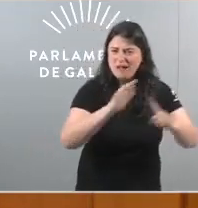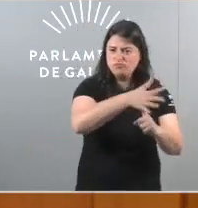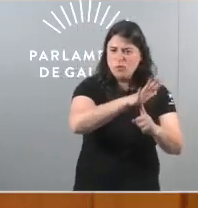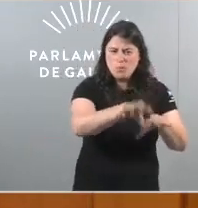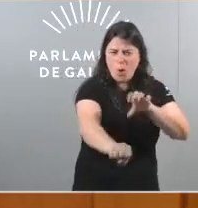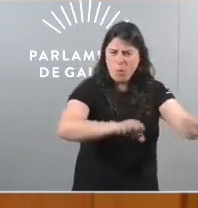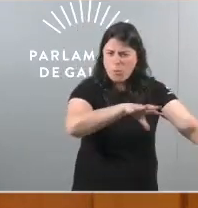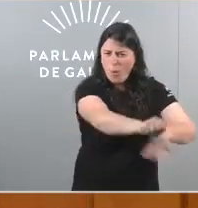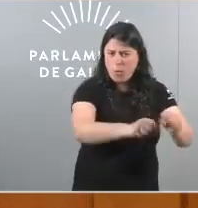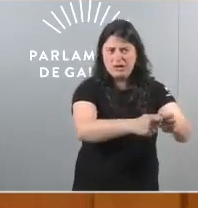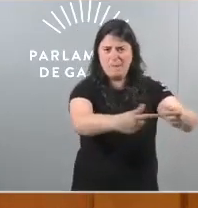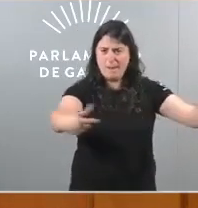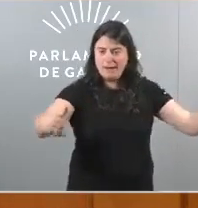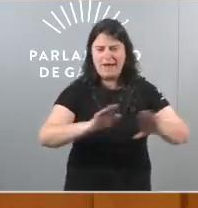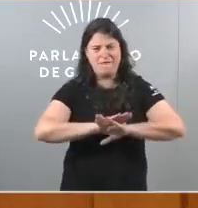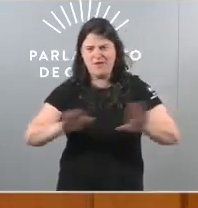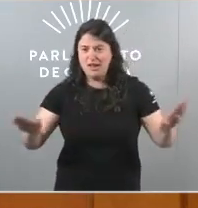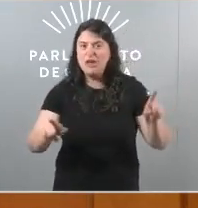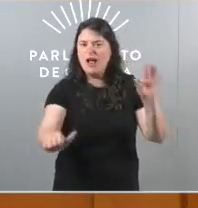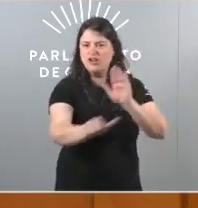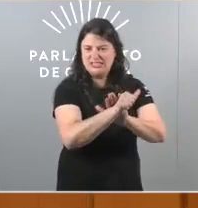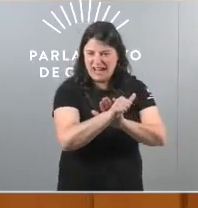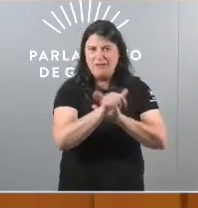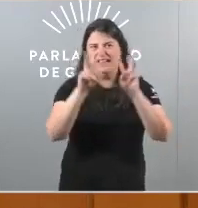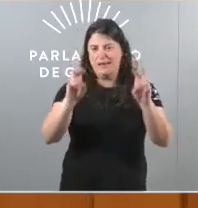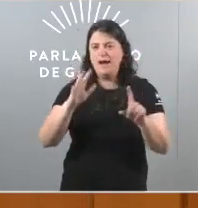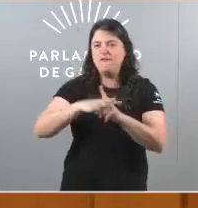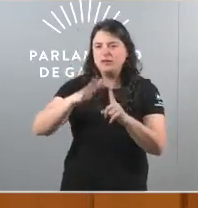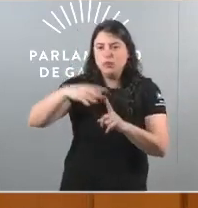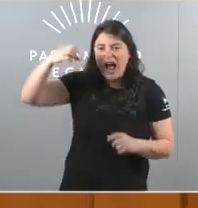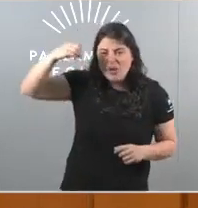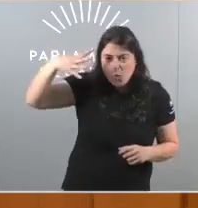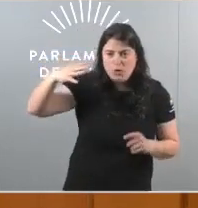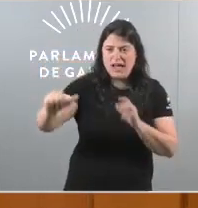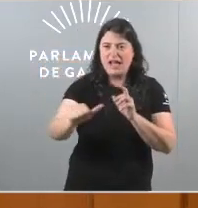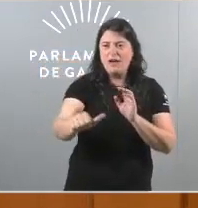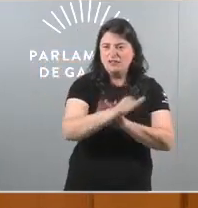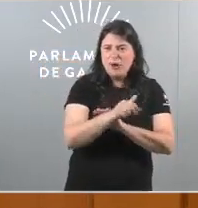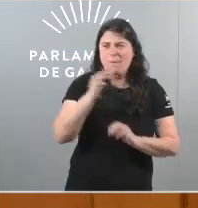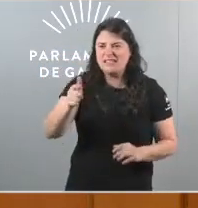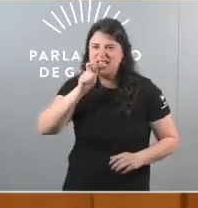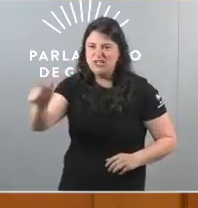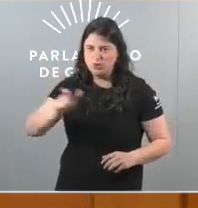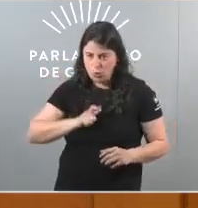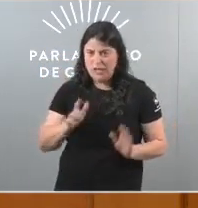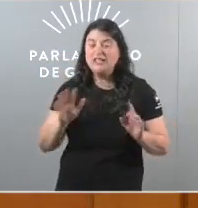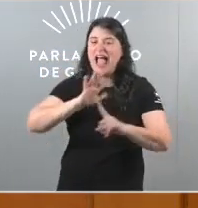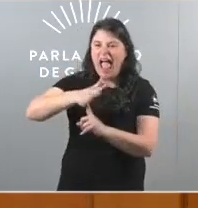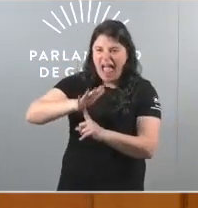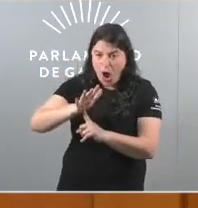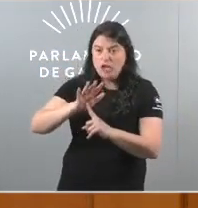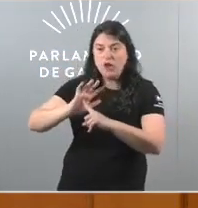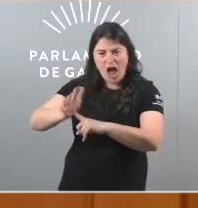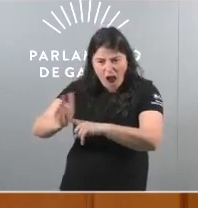basta xa de que nos estafen coa factura da luz e por riba nos insulten Eólica sí pero o